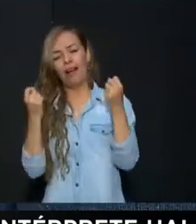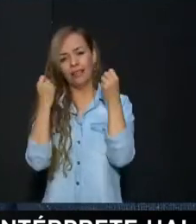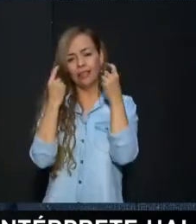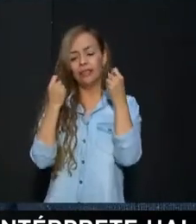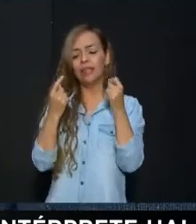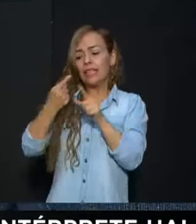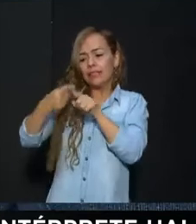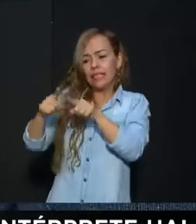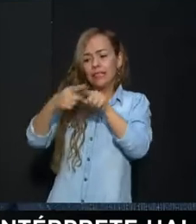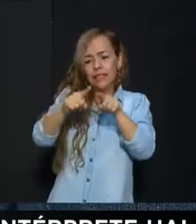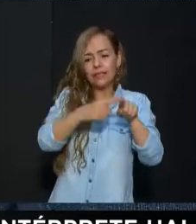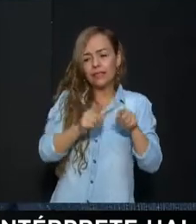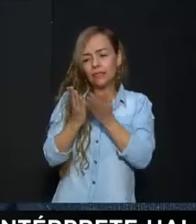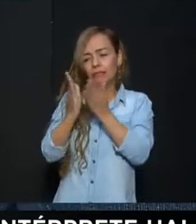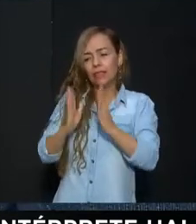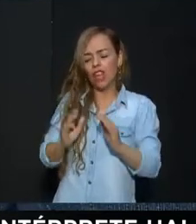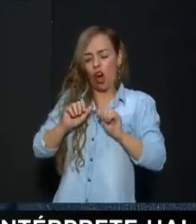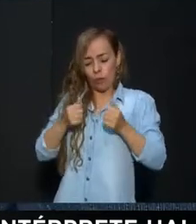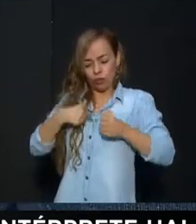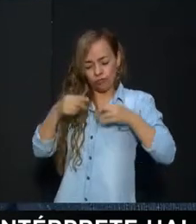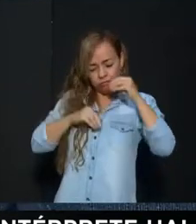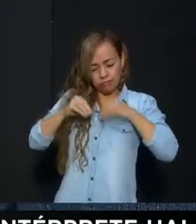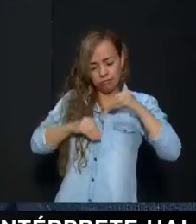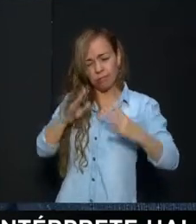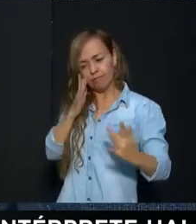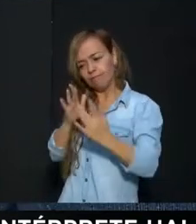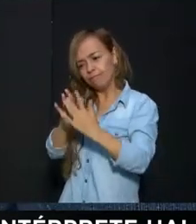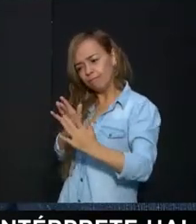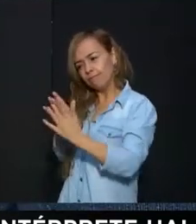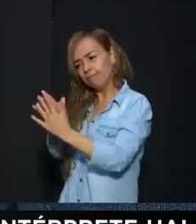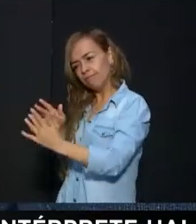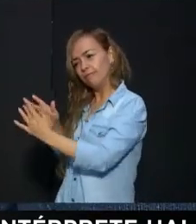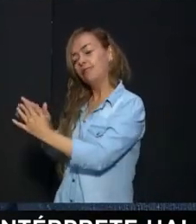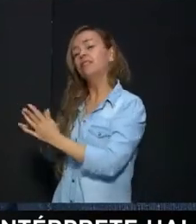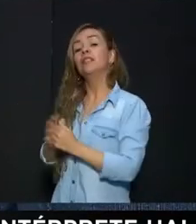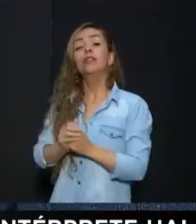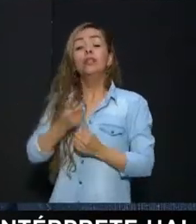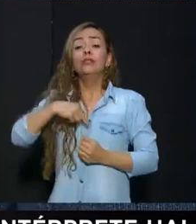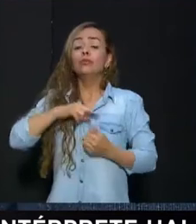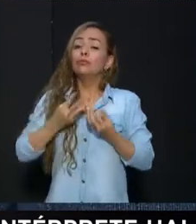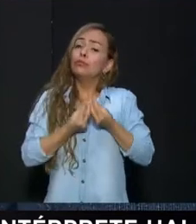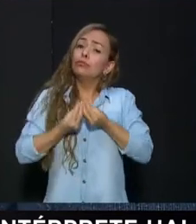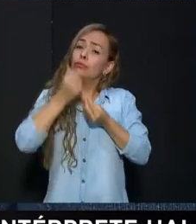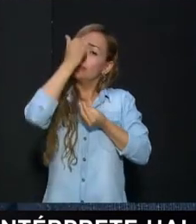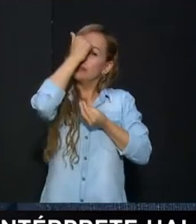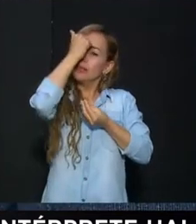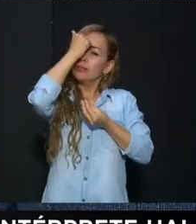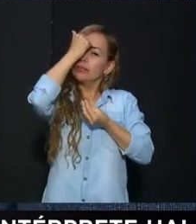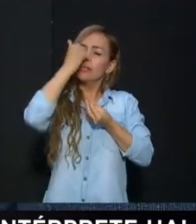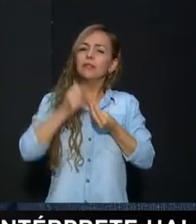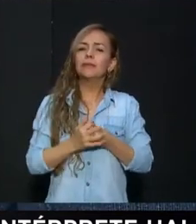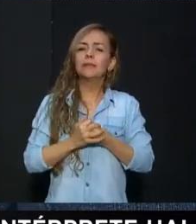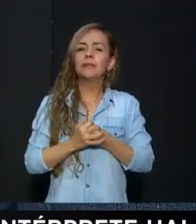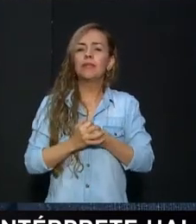todos sus estudiantes son diferentes Entonces desde ahí también se tiene que hacer una planeación Nosotros como docentes de apoyo Yo pienso que la